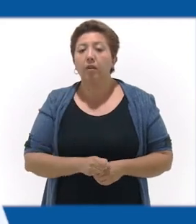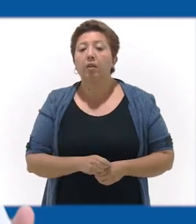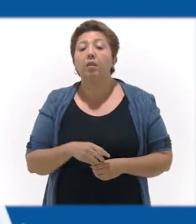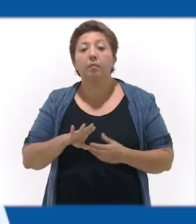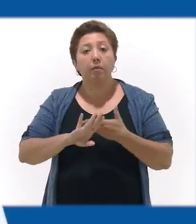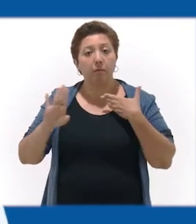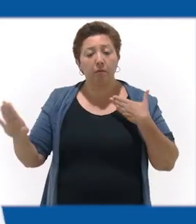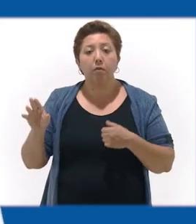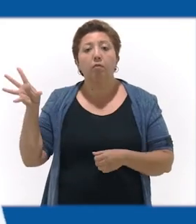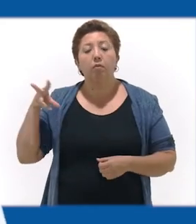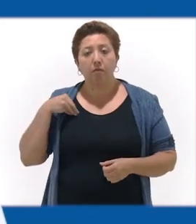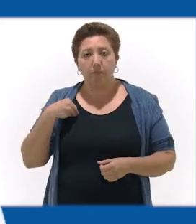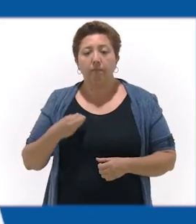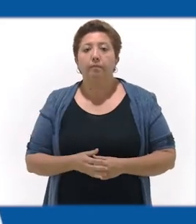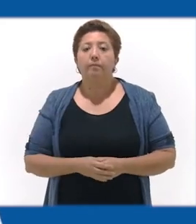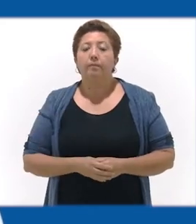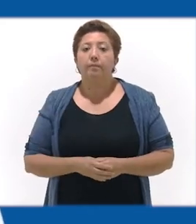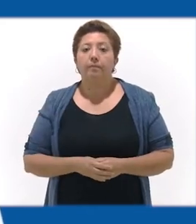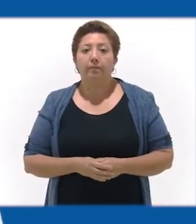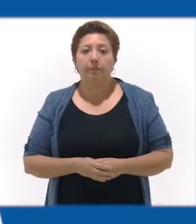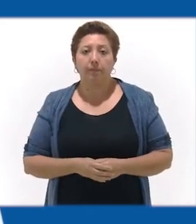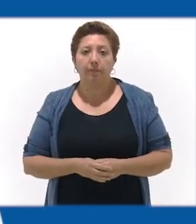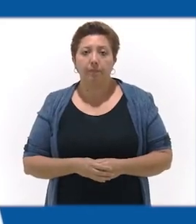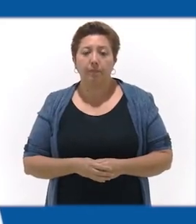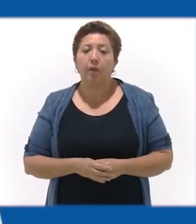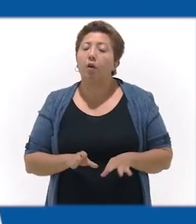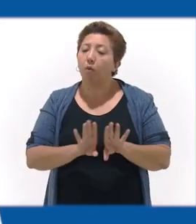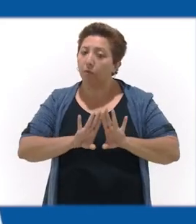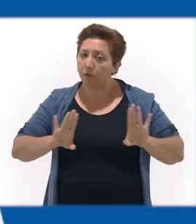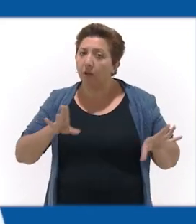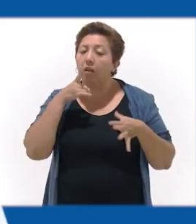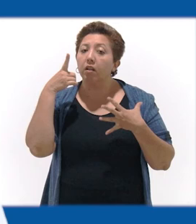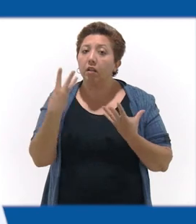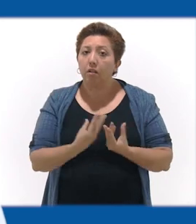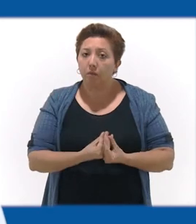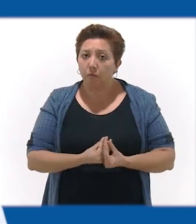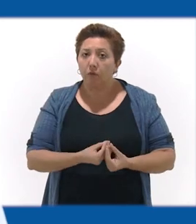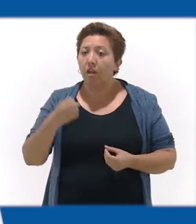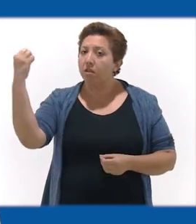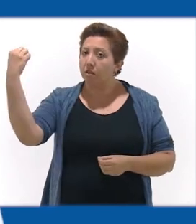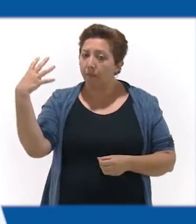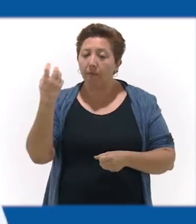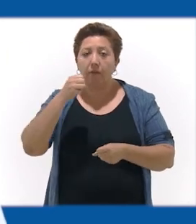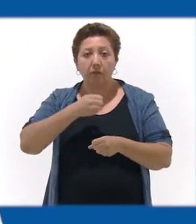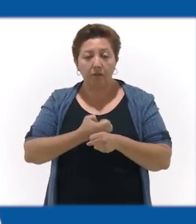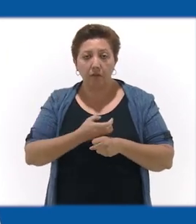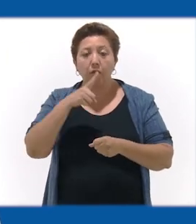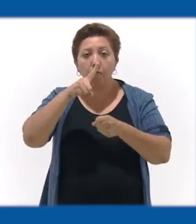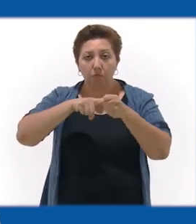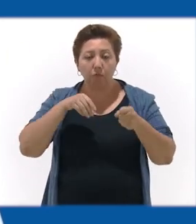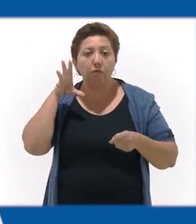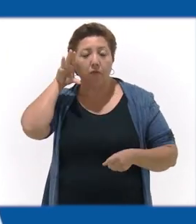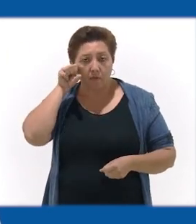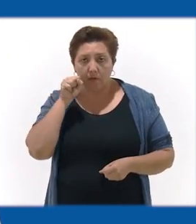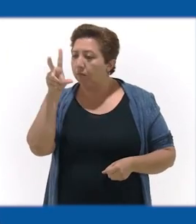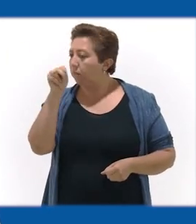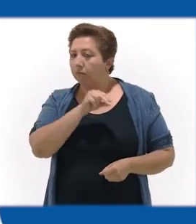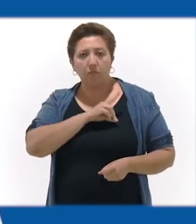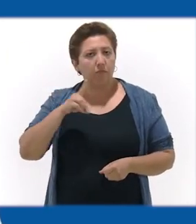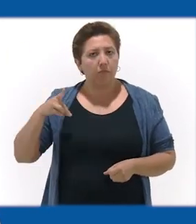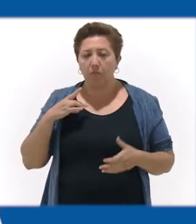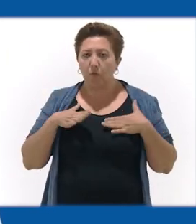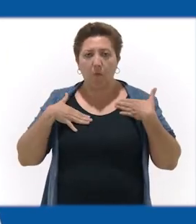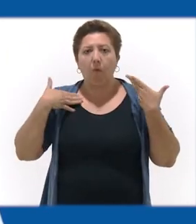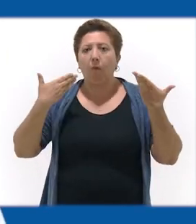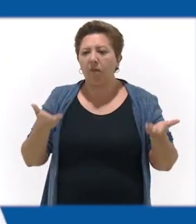Como ya lo hemos dicho, aunque nuestro semáforo estatal marca color naranja, no debemos confiarnos y reiteramos que el coronavirus sigue